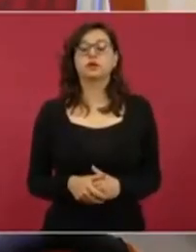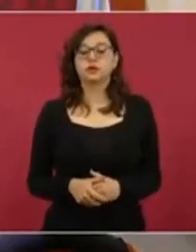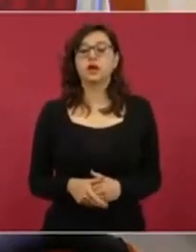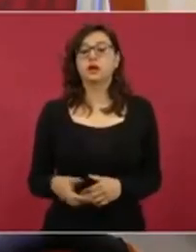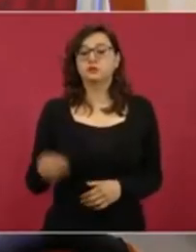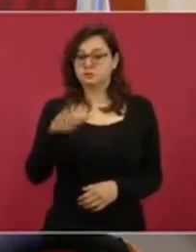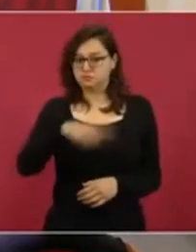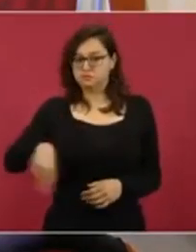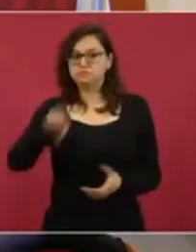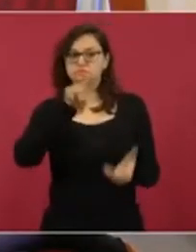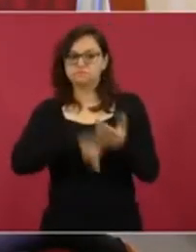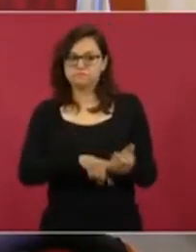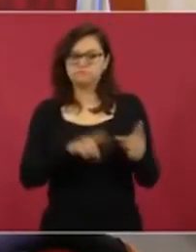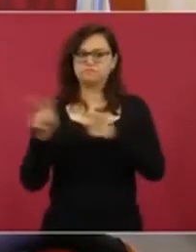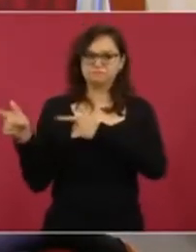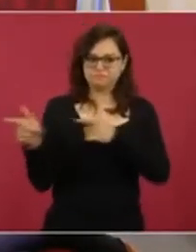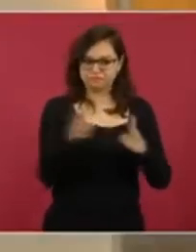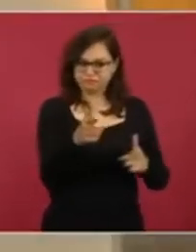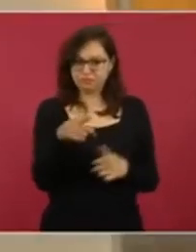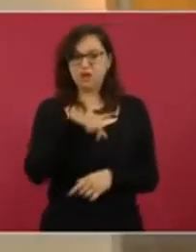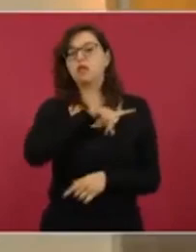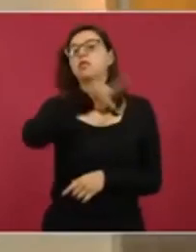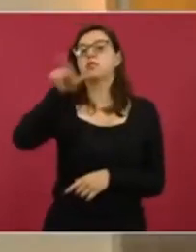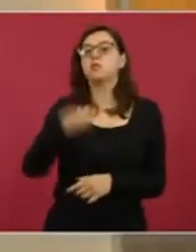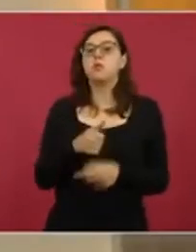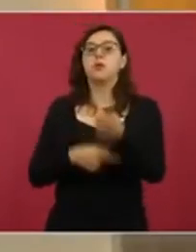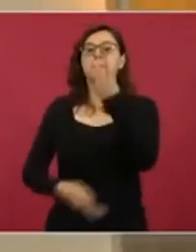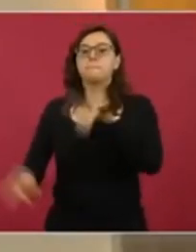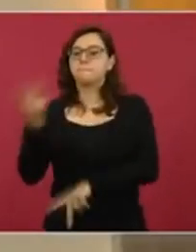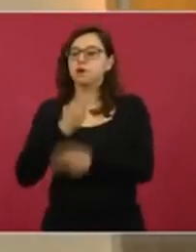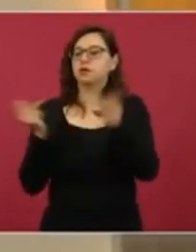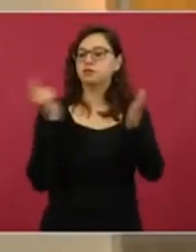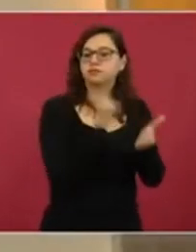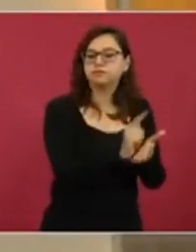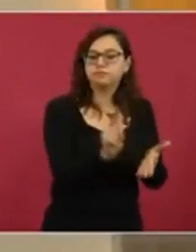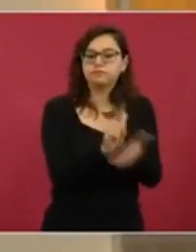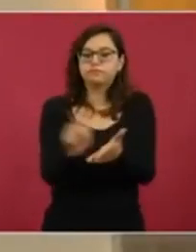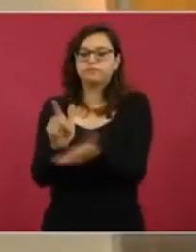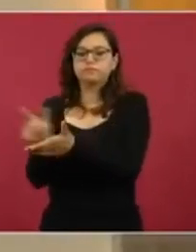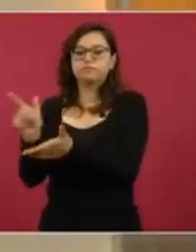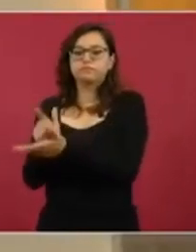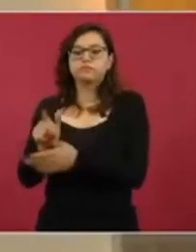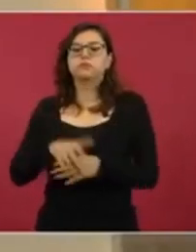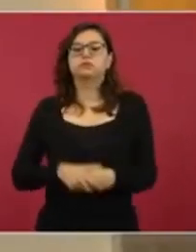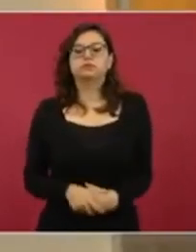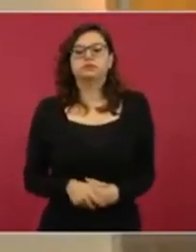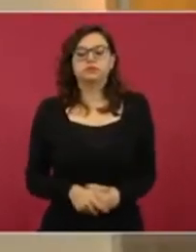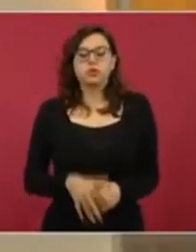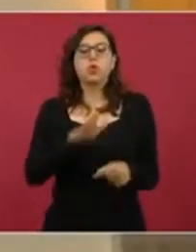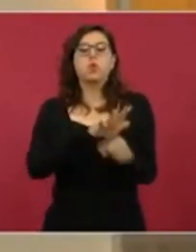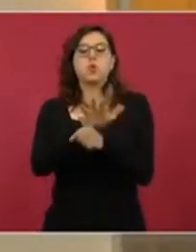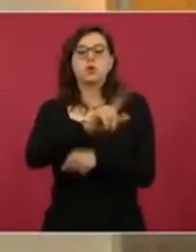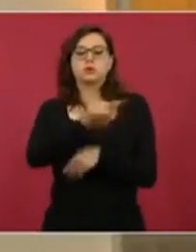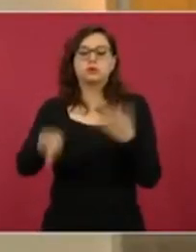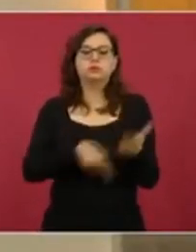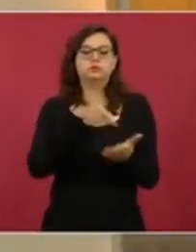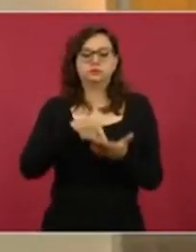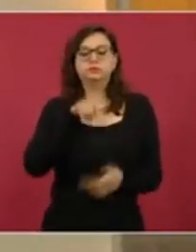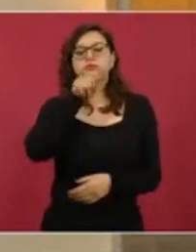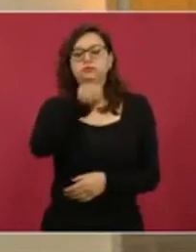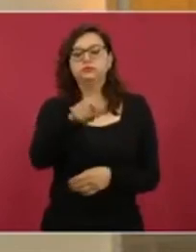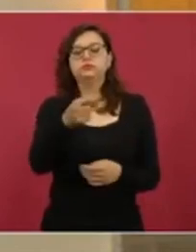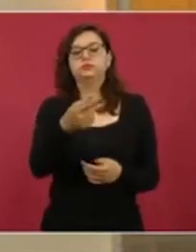máquinas para lavar los sucesos. Este es el lugar donde se celebró el velorio